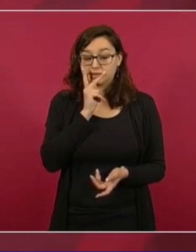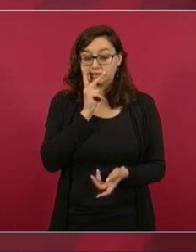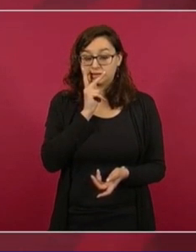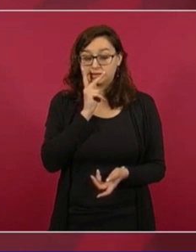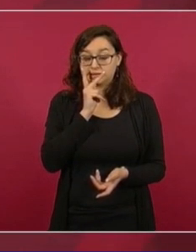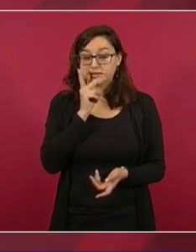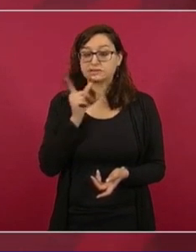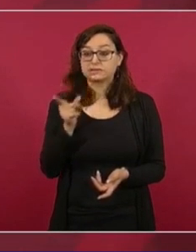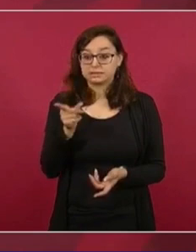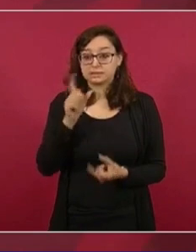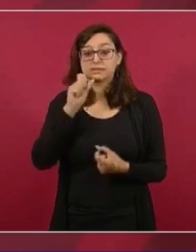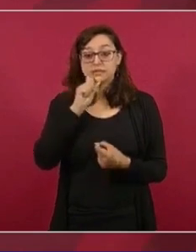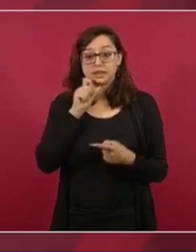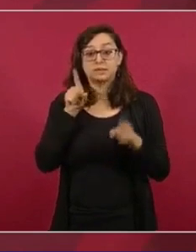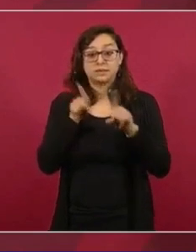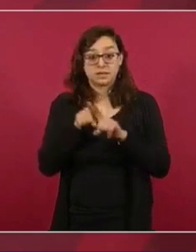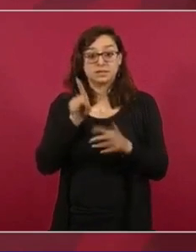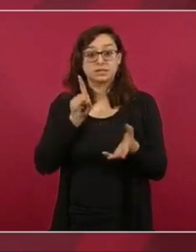también llegó a la Corte